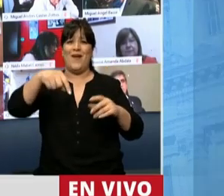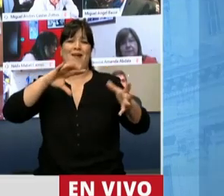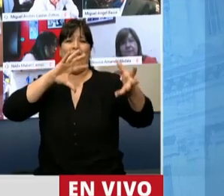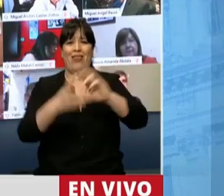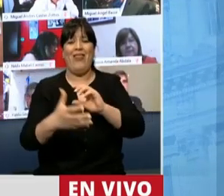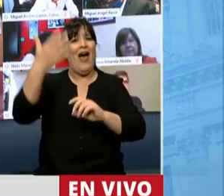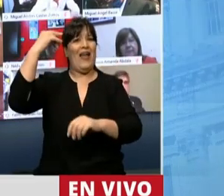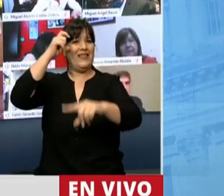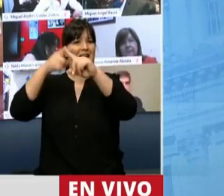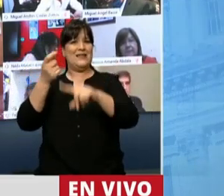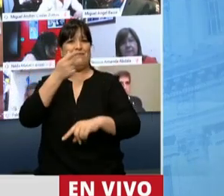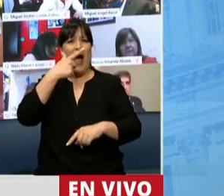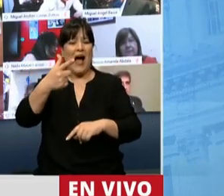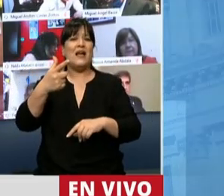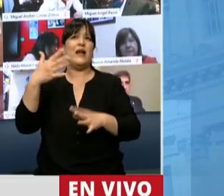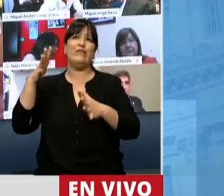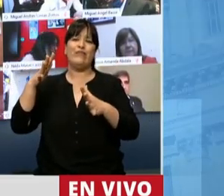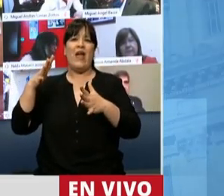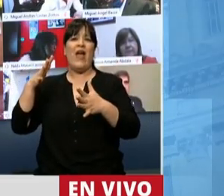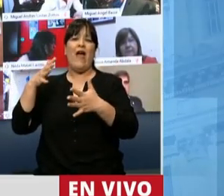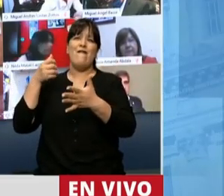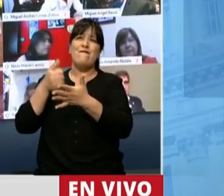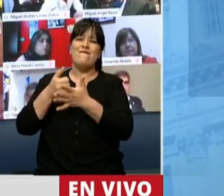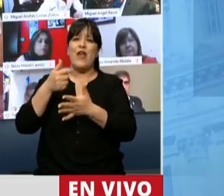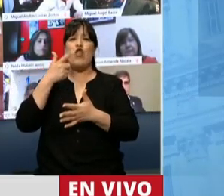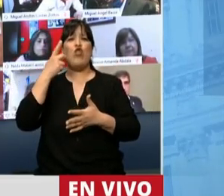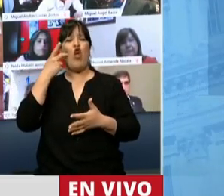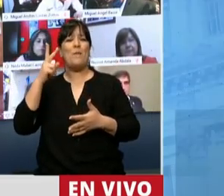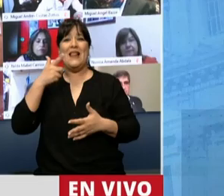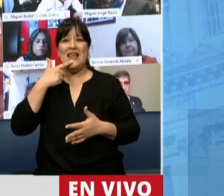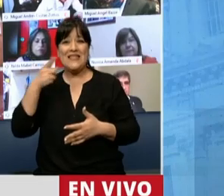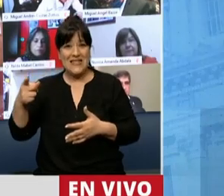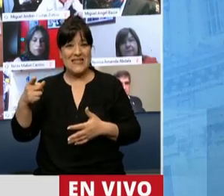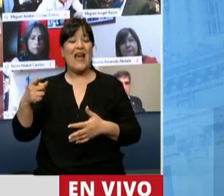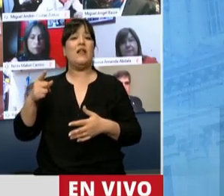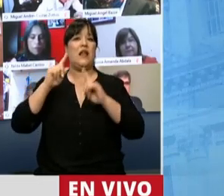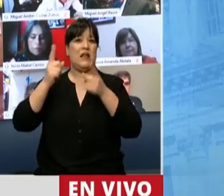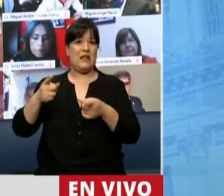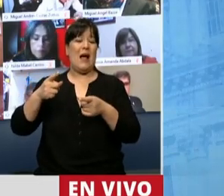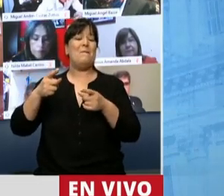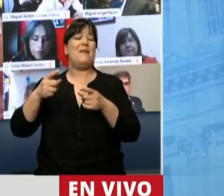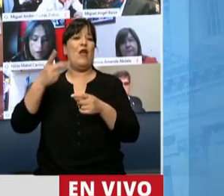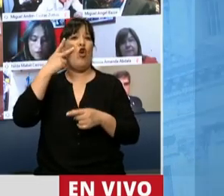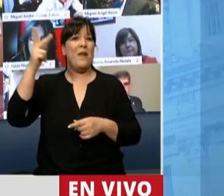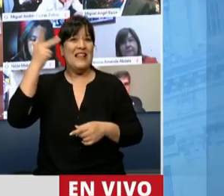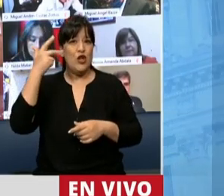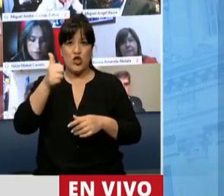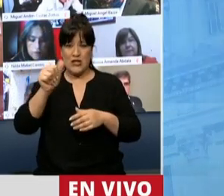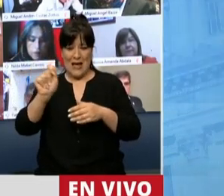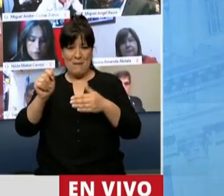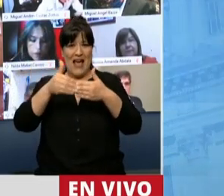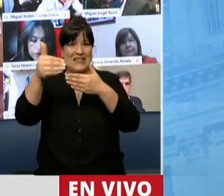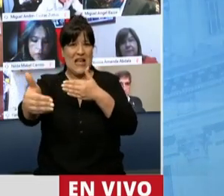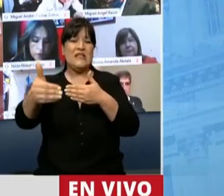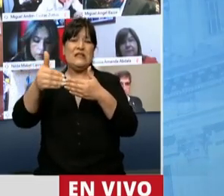presidente Macri, que se inició a fines del 2017 y fue la del primer semestre del 2018 que afectó muchísimo las cuentas